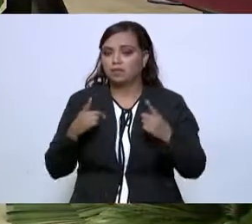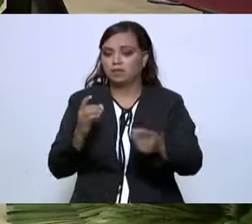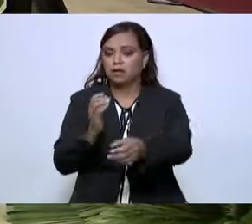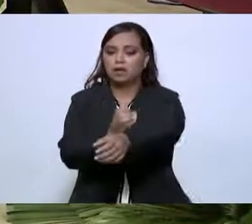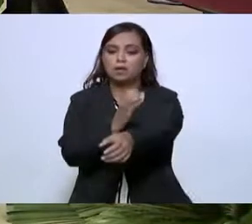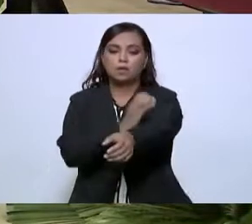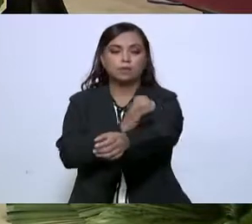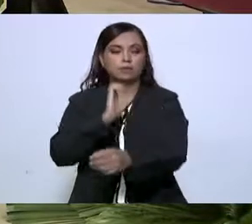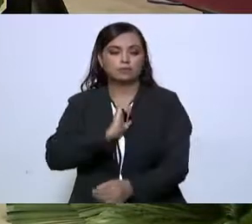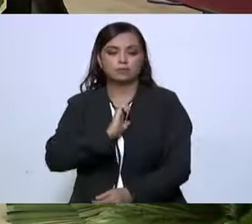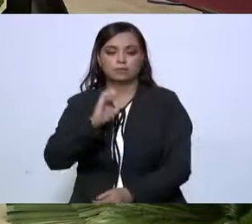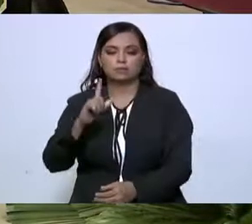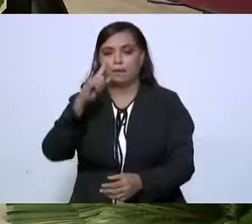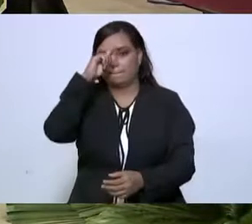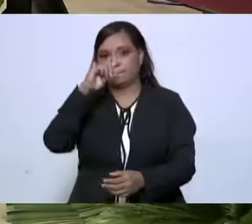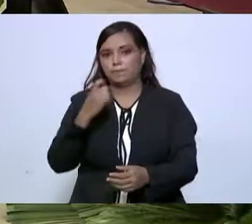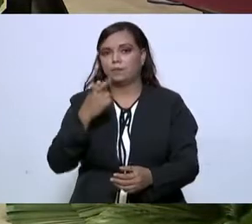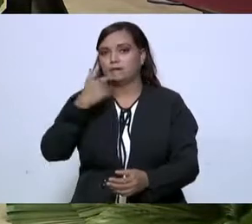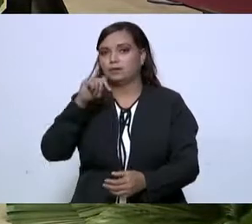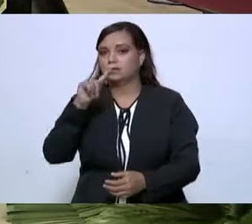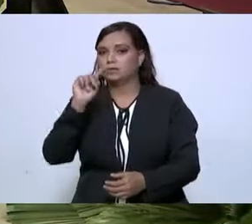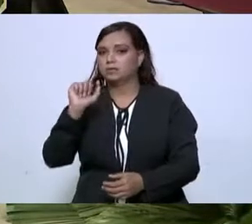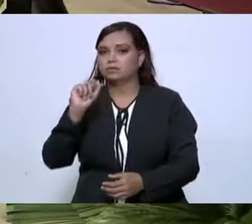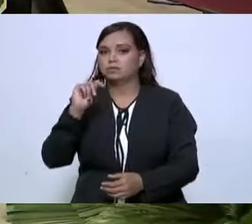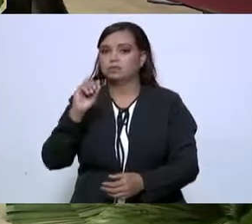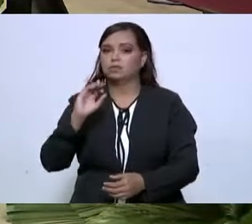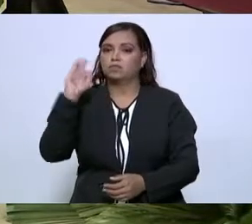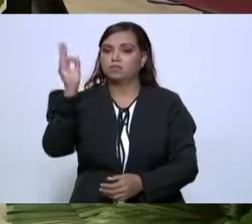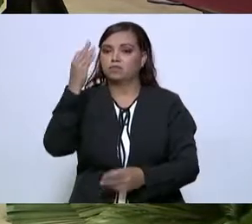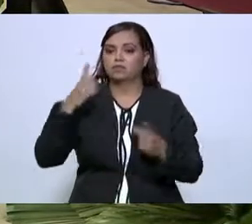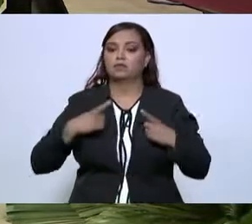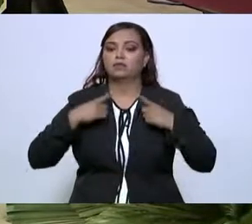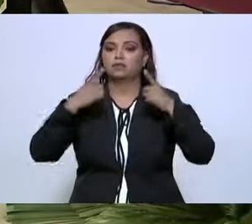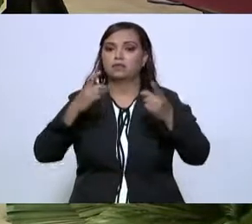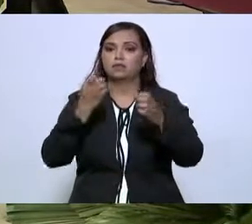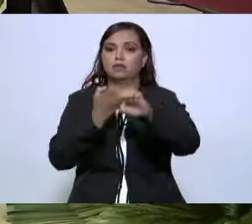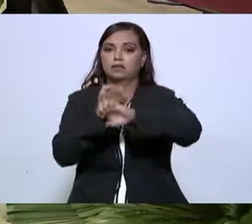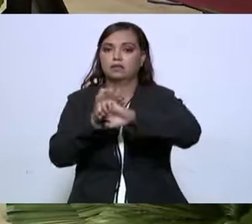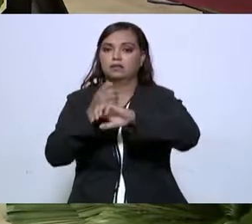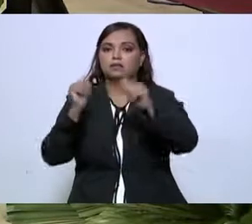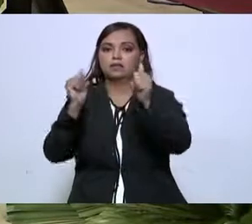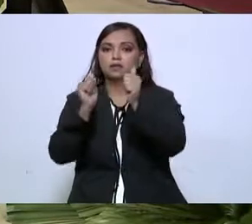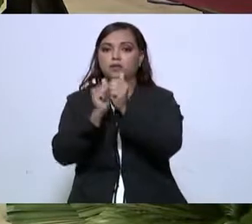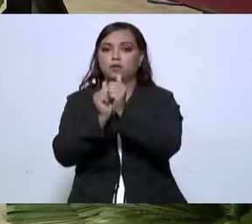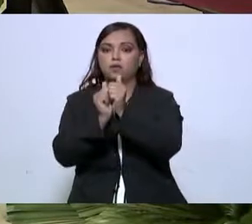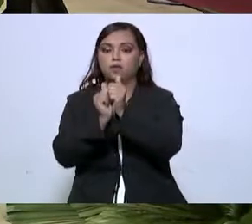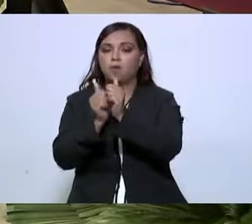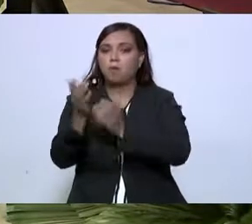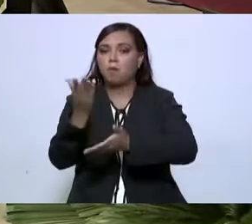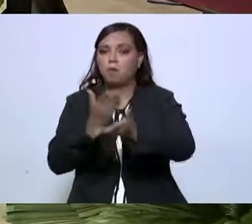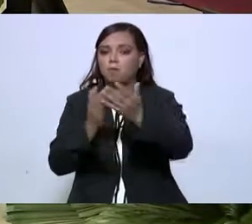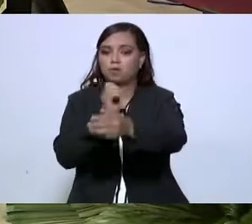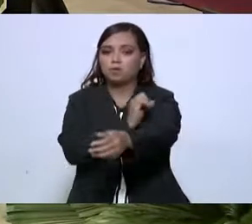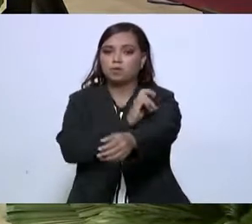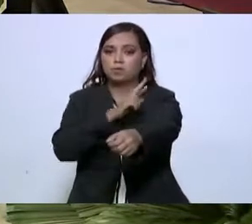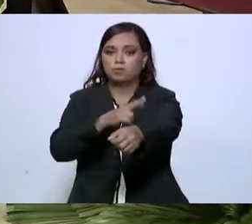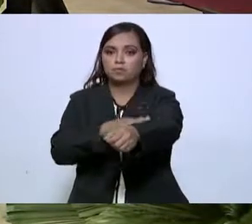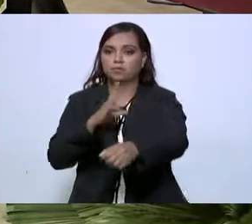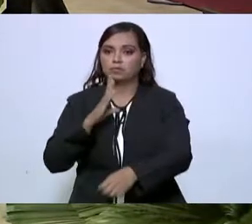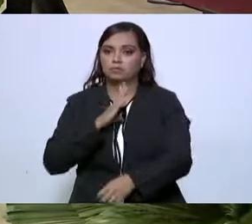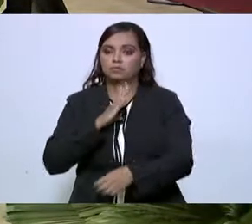especial al gasto federal transferido al Estado por medio de los convenios de coordinación.